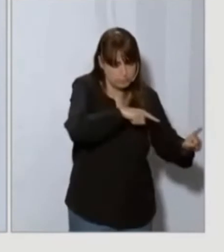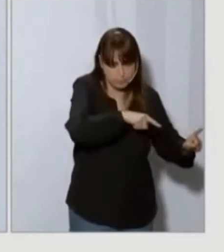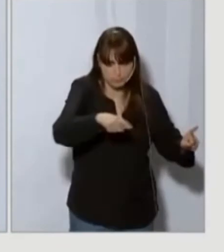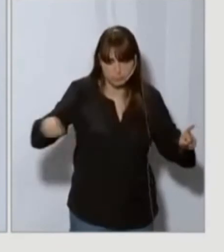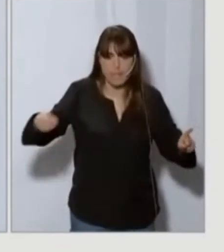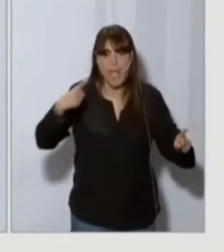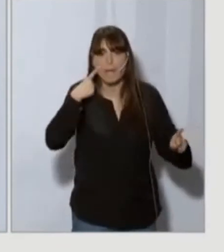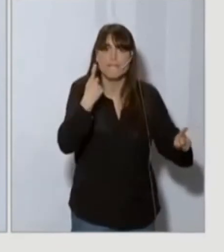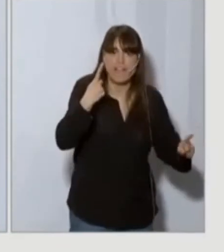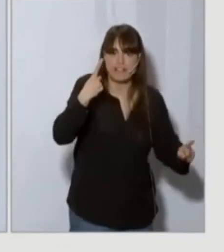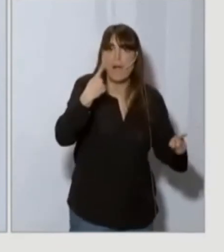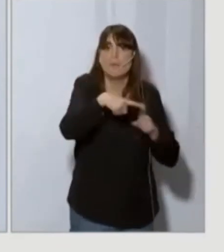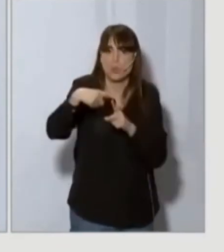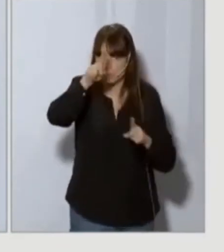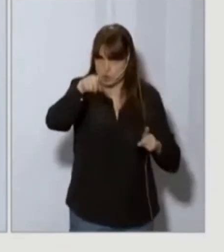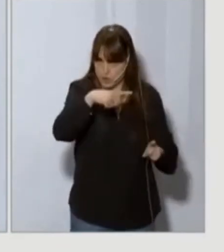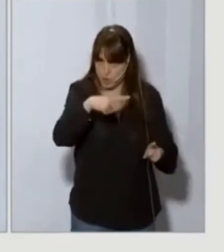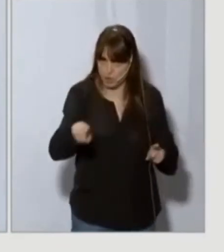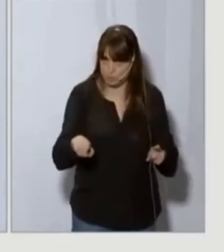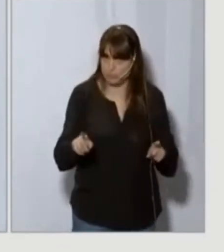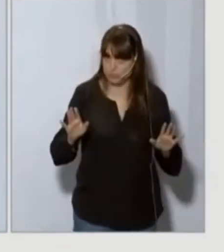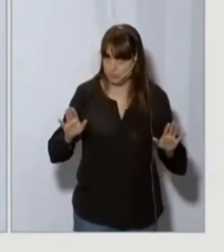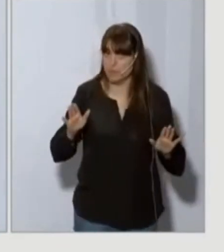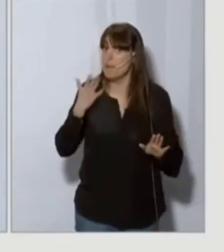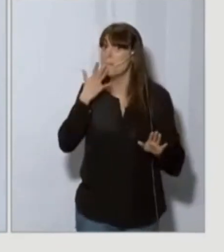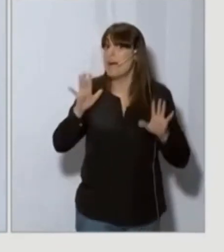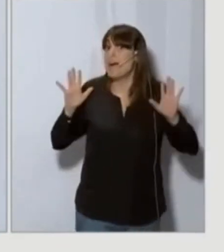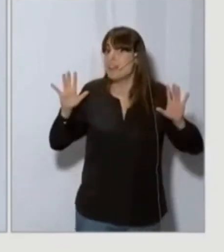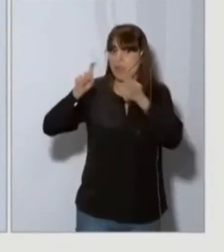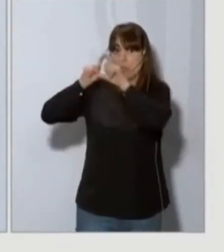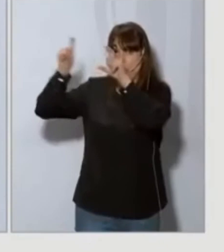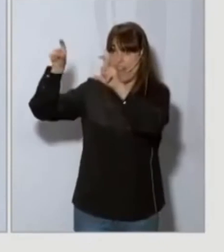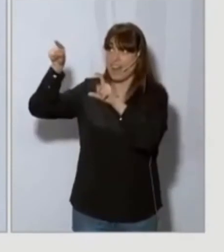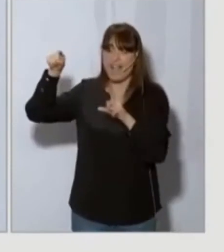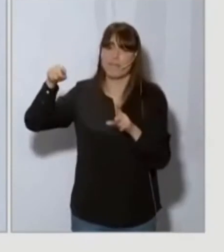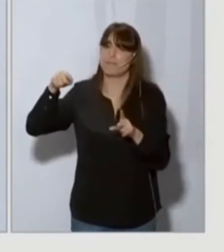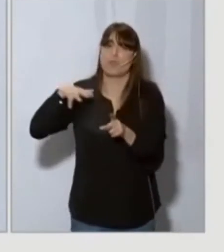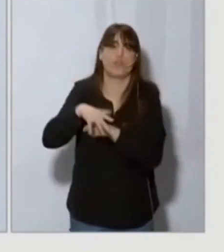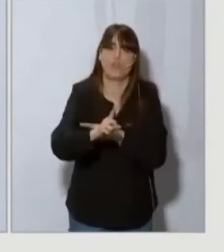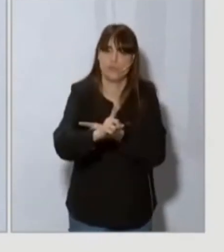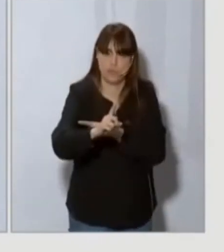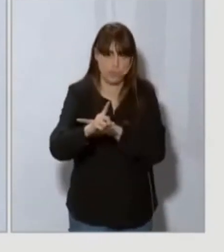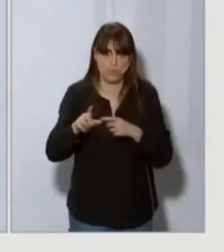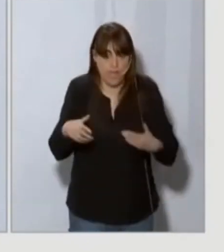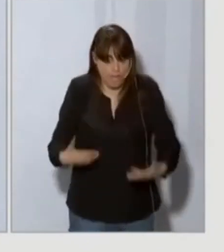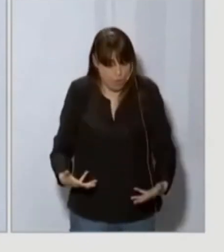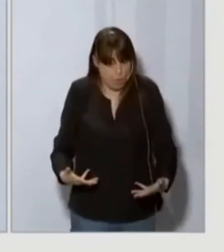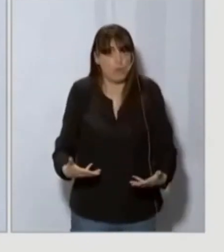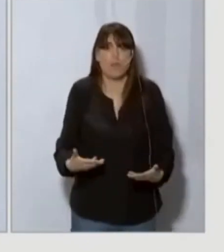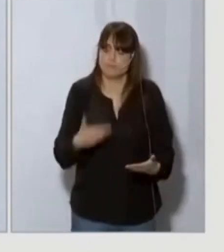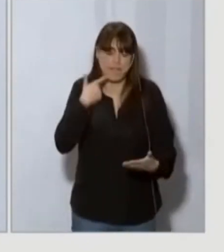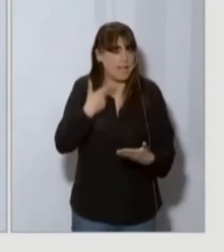diferentes afectaciones que pueda provocar esta huelga. Hoy por hoy está garantizada la llegada de